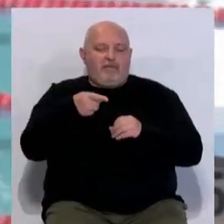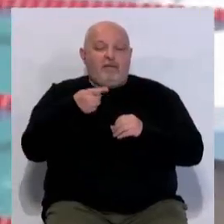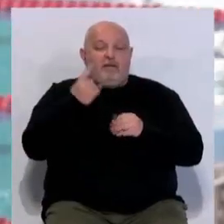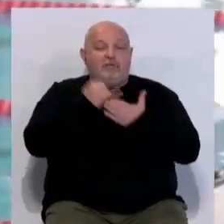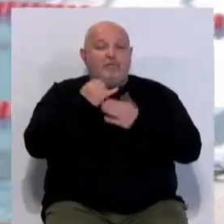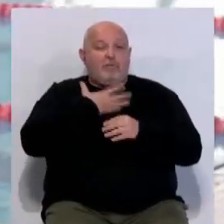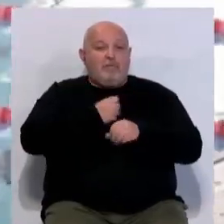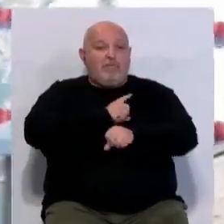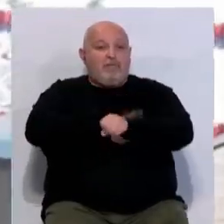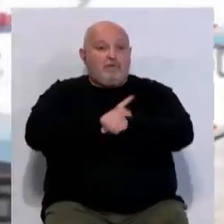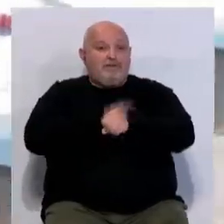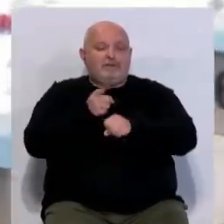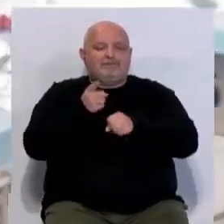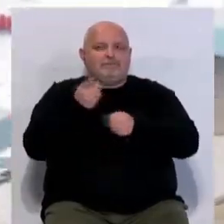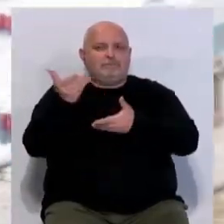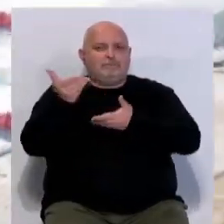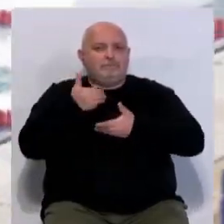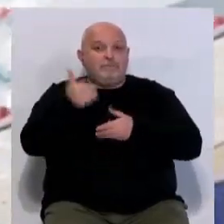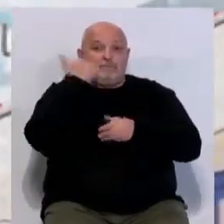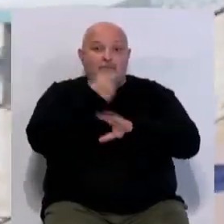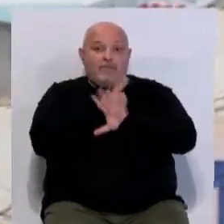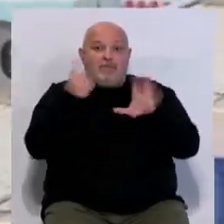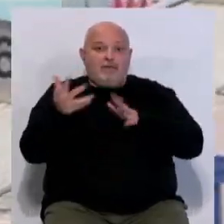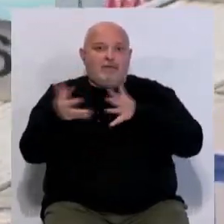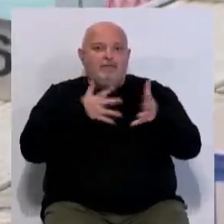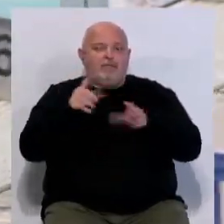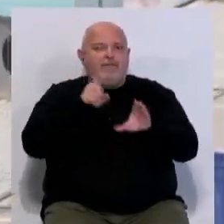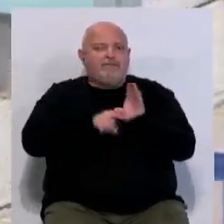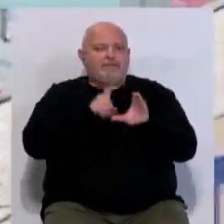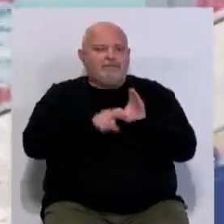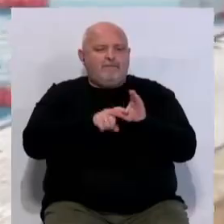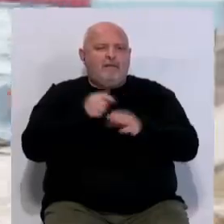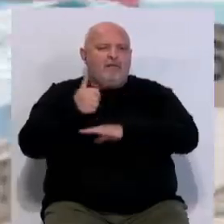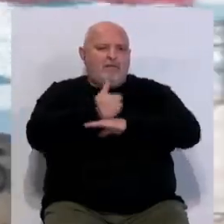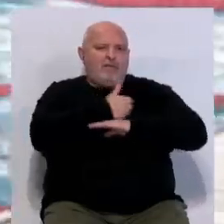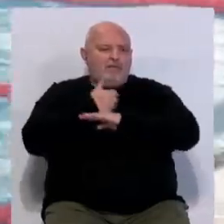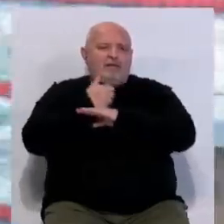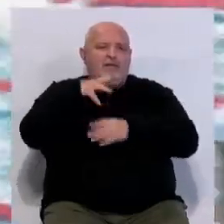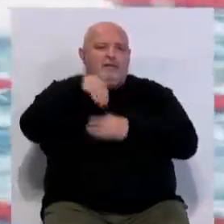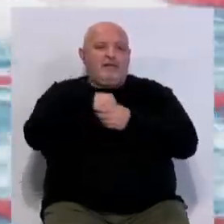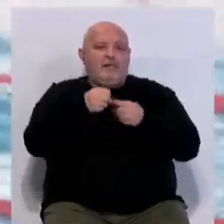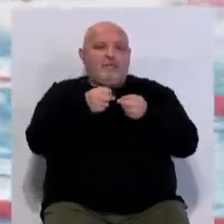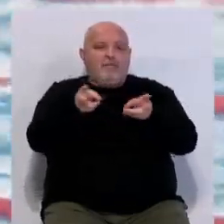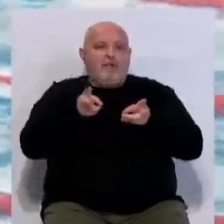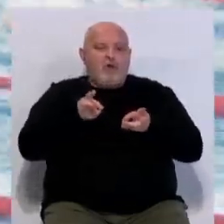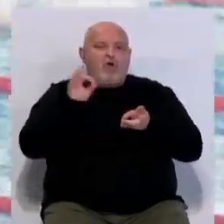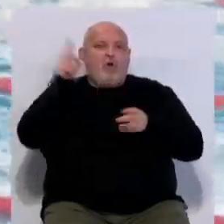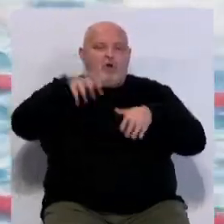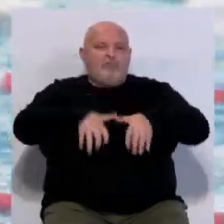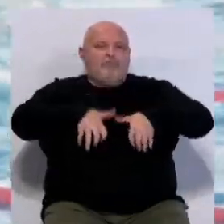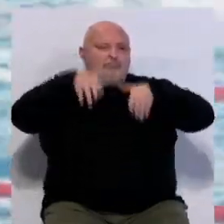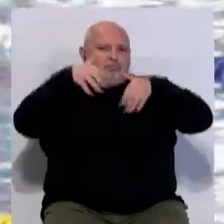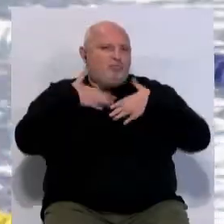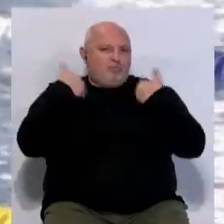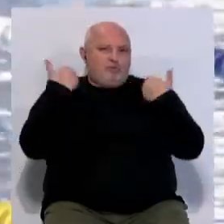Instituto Municipal de Deportes se invita este sábado 16 de marzo a la participación ciudadana dentro de la piscina o desde las gradas del